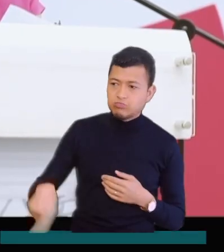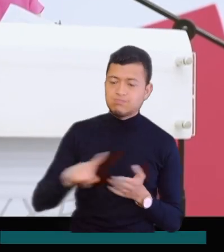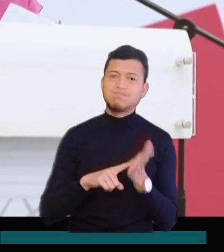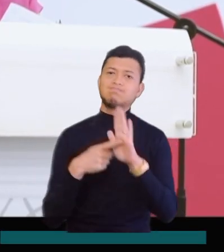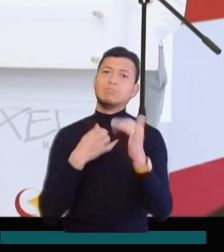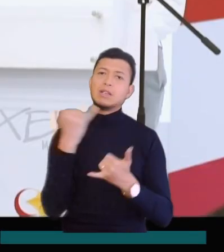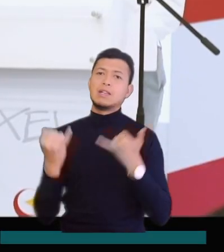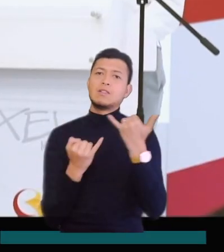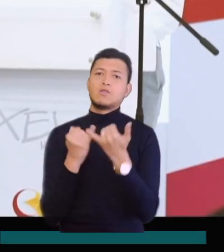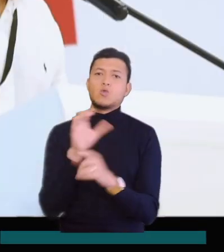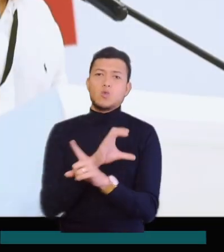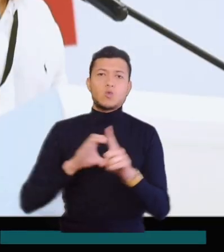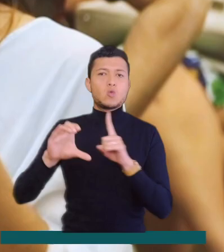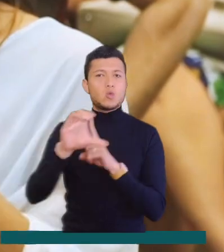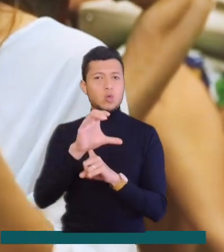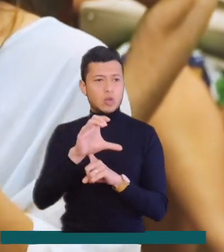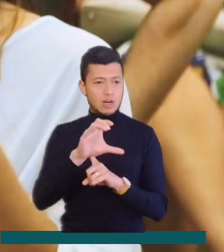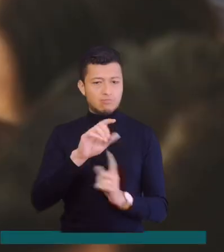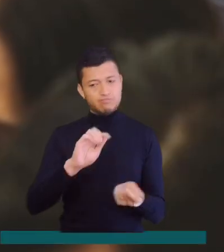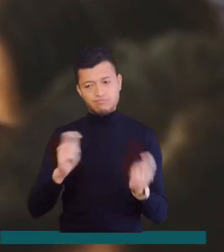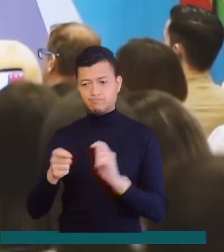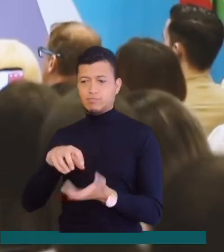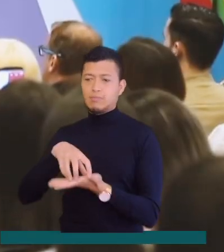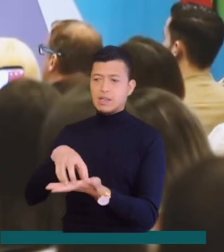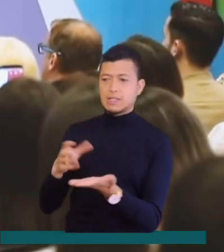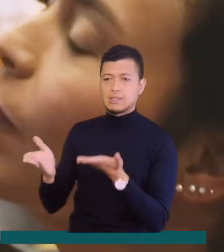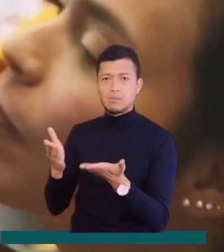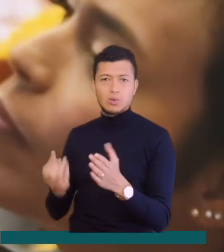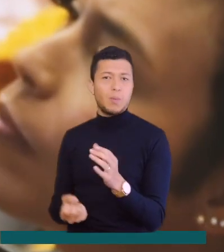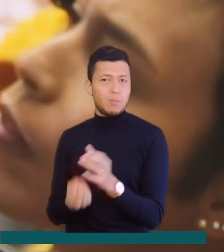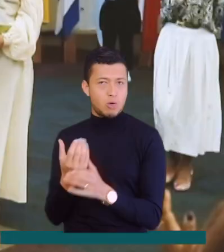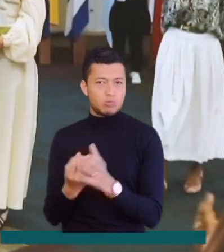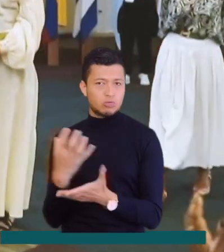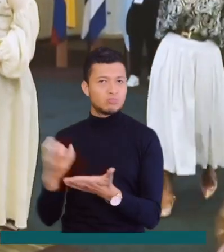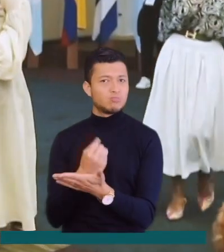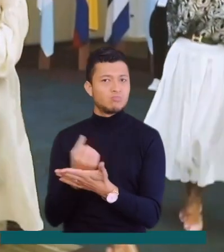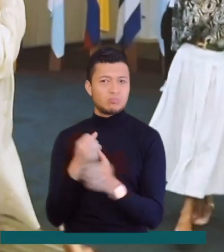resalten la identidad cultural en bienes y servicios productivos.